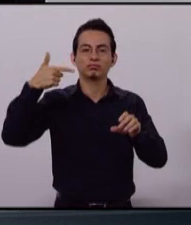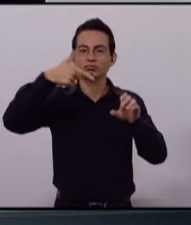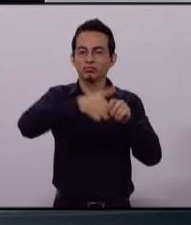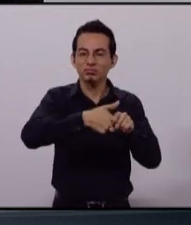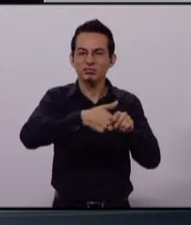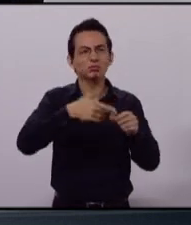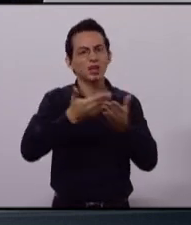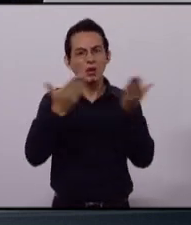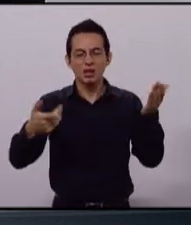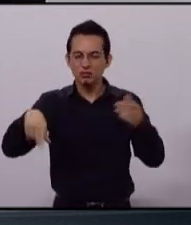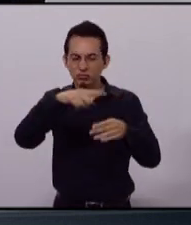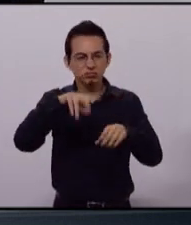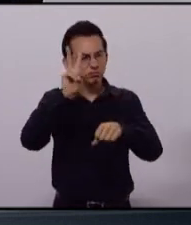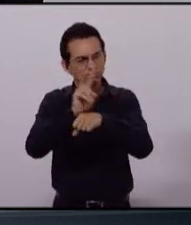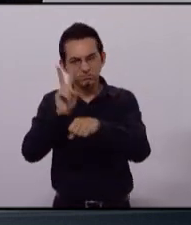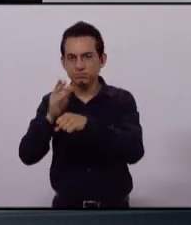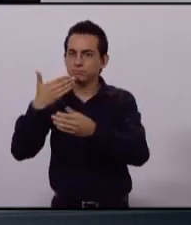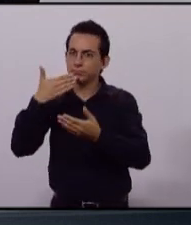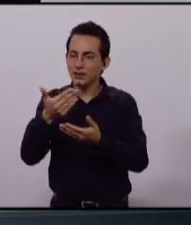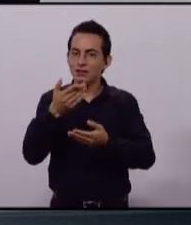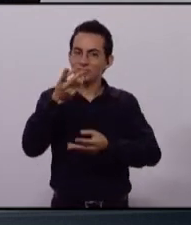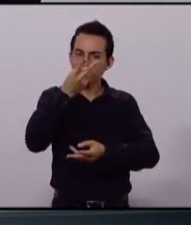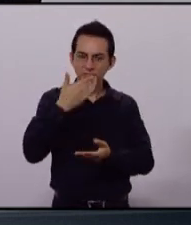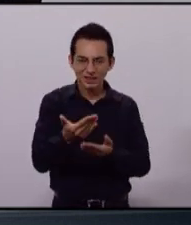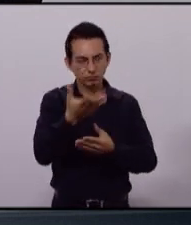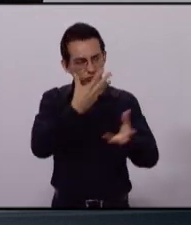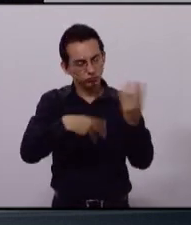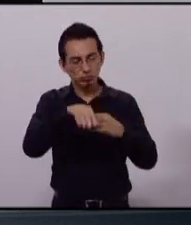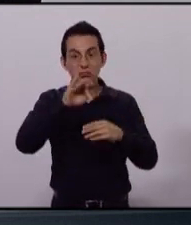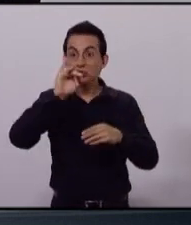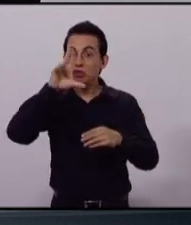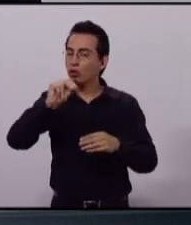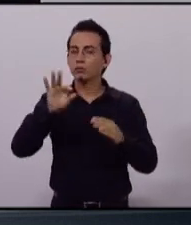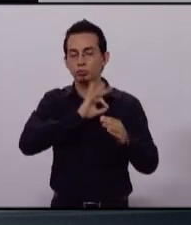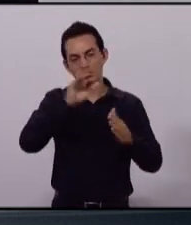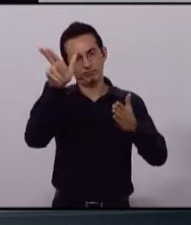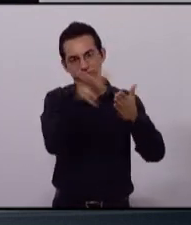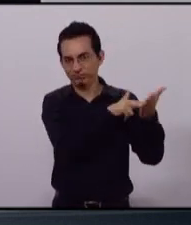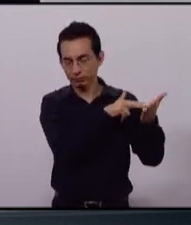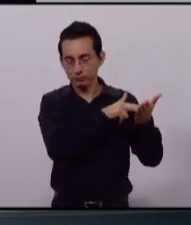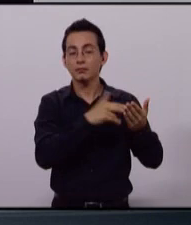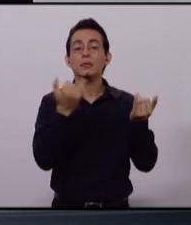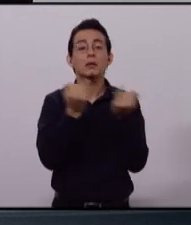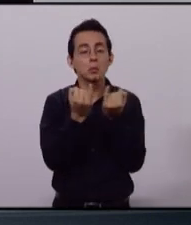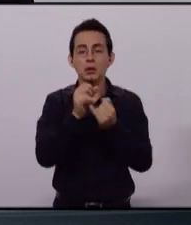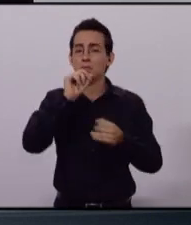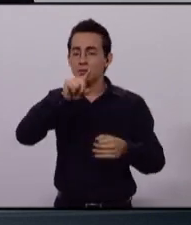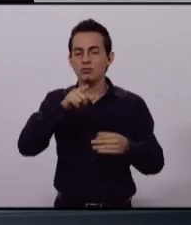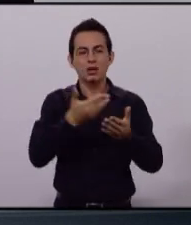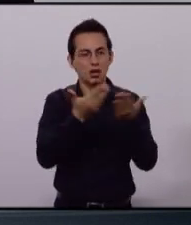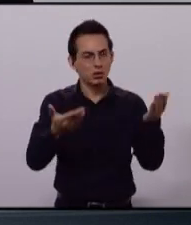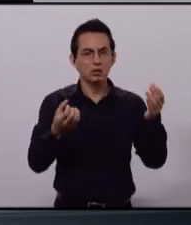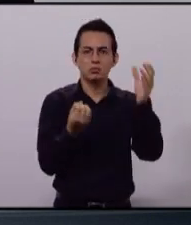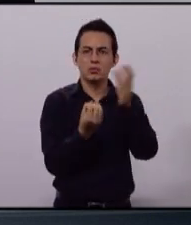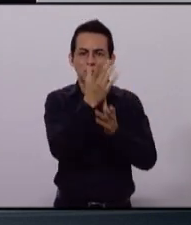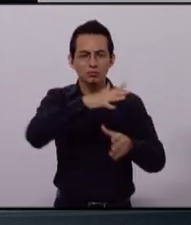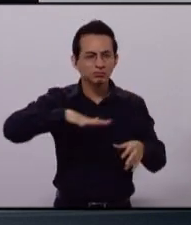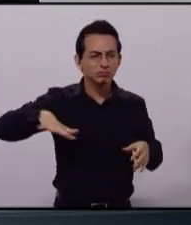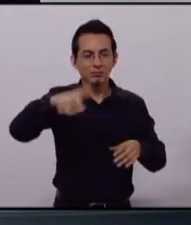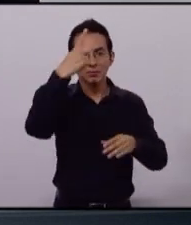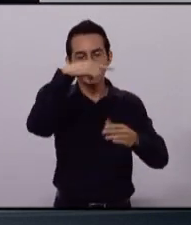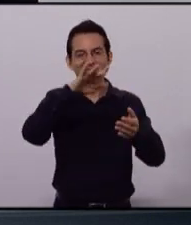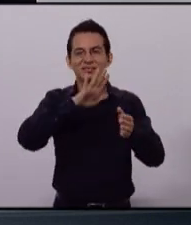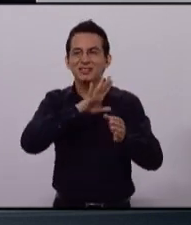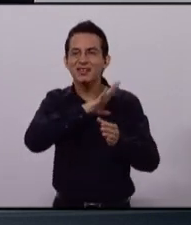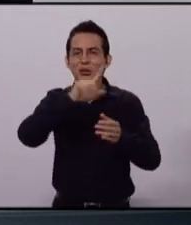ratificación en su licencia y se procederá a la clausura. Vamos a recuperar la vocación económica agropecuaria de las